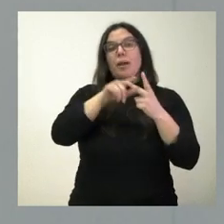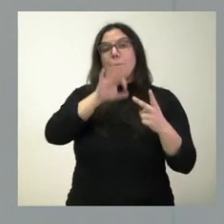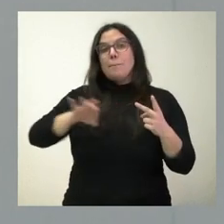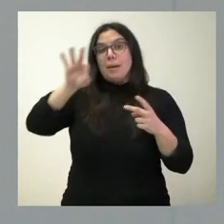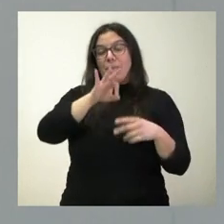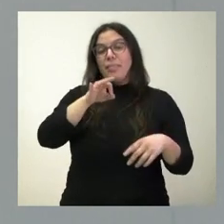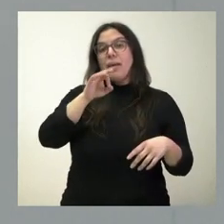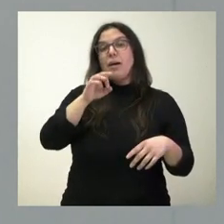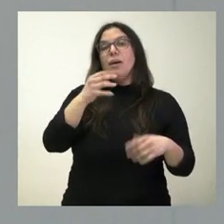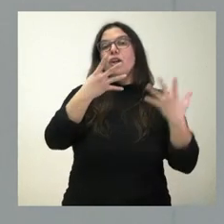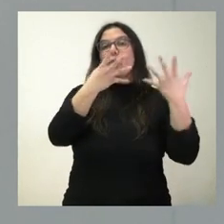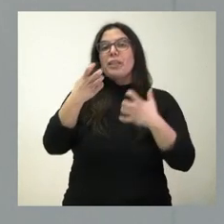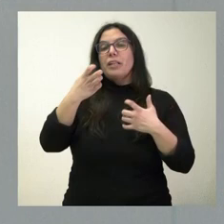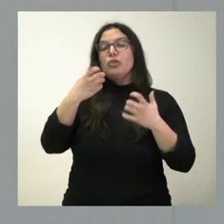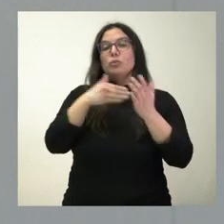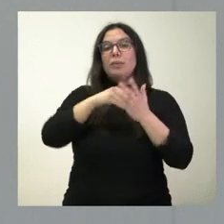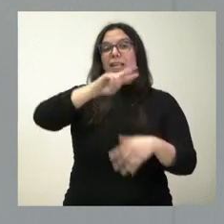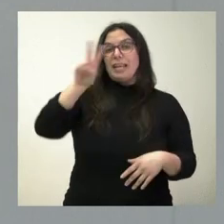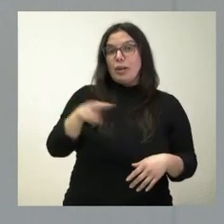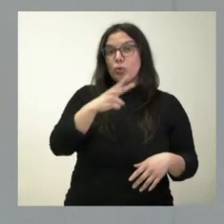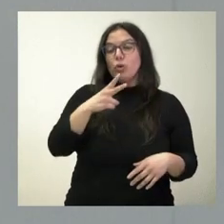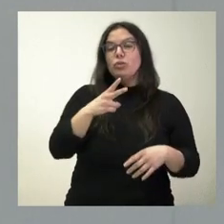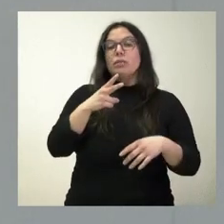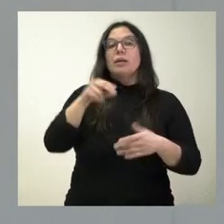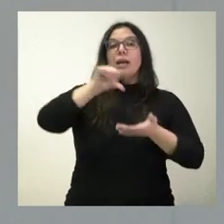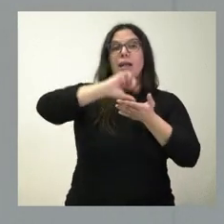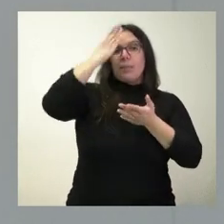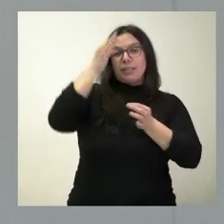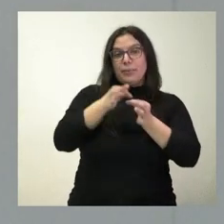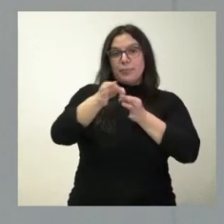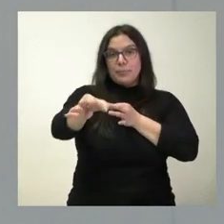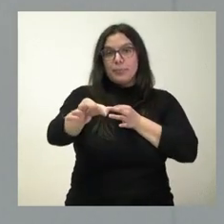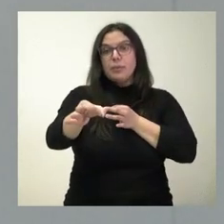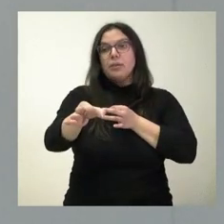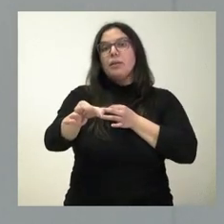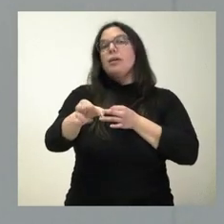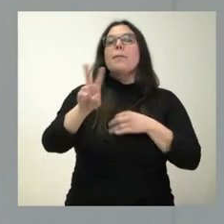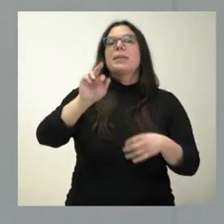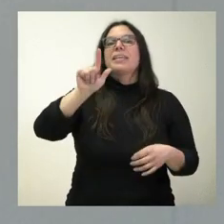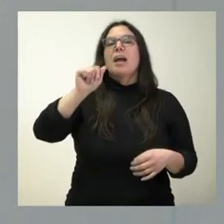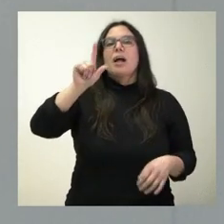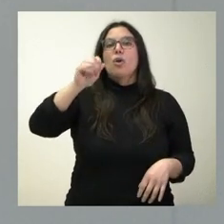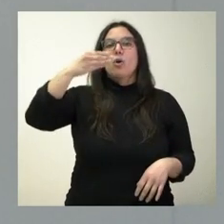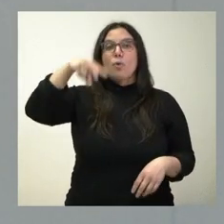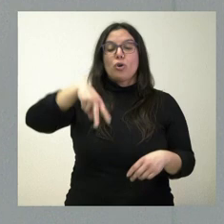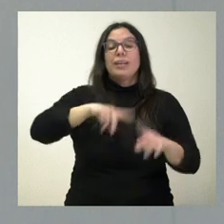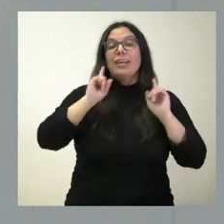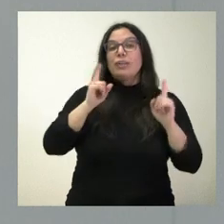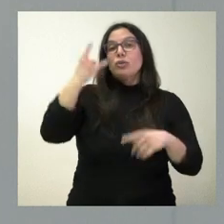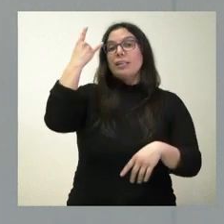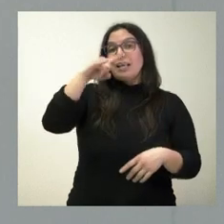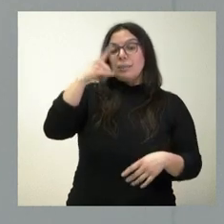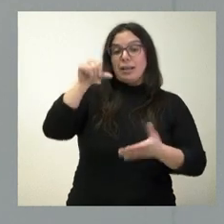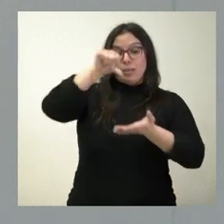son 900.000 euros de inversión para unir la capital con el municipio cercano de Villalobón. Y en el caso de Salamanca, para unir la capital